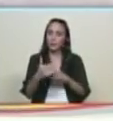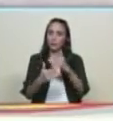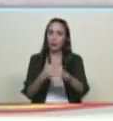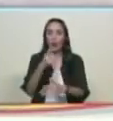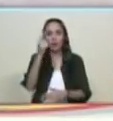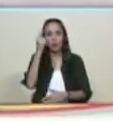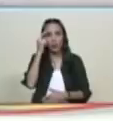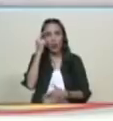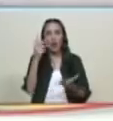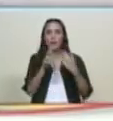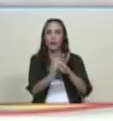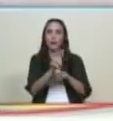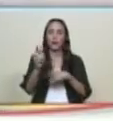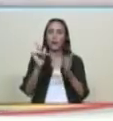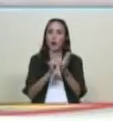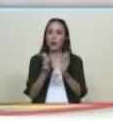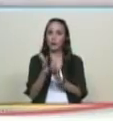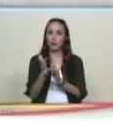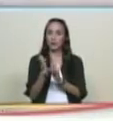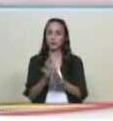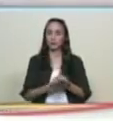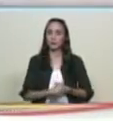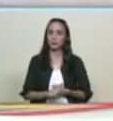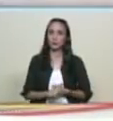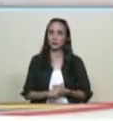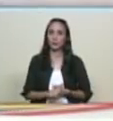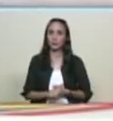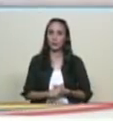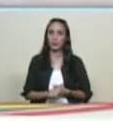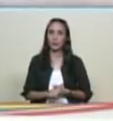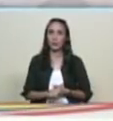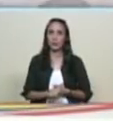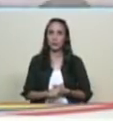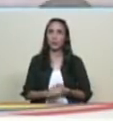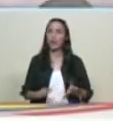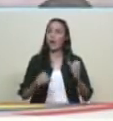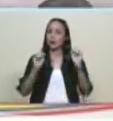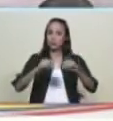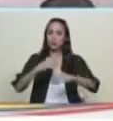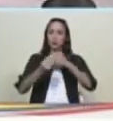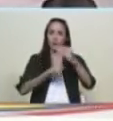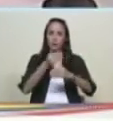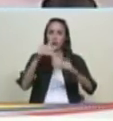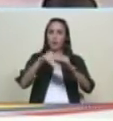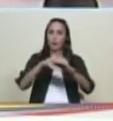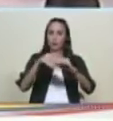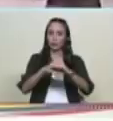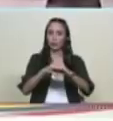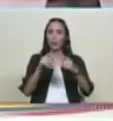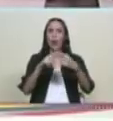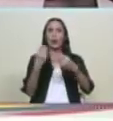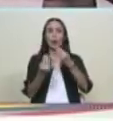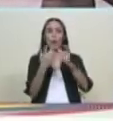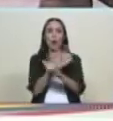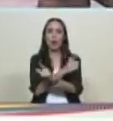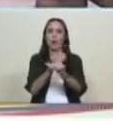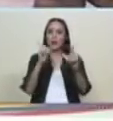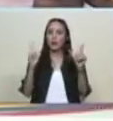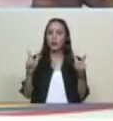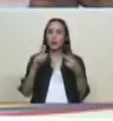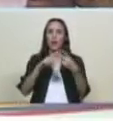próximo 22 de abril en Venezuela va a haber elecciones democráticas libres